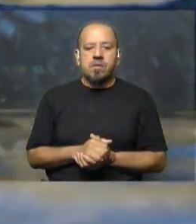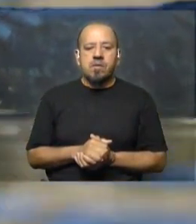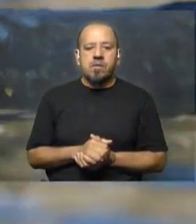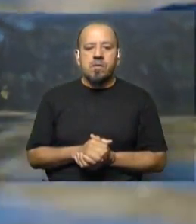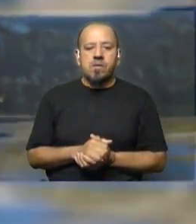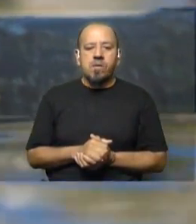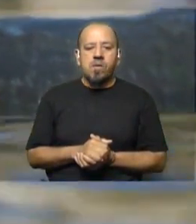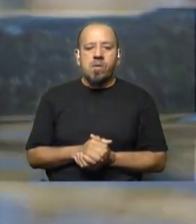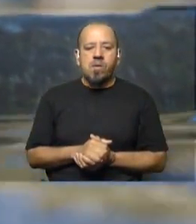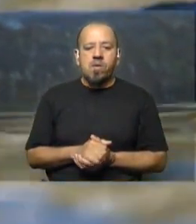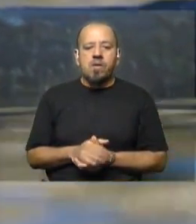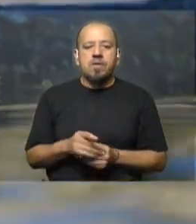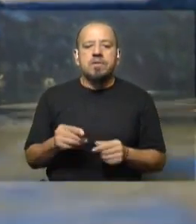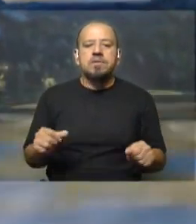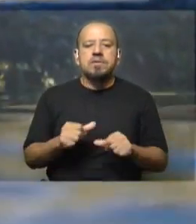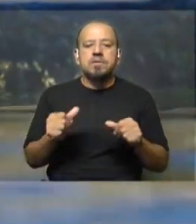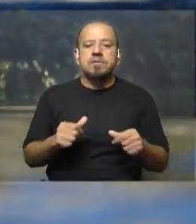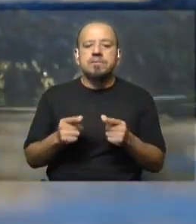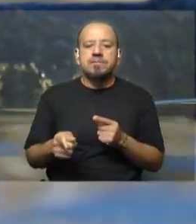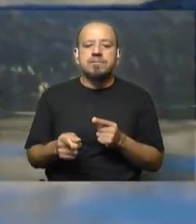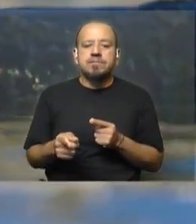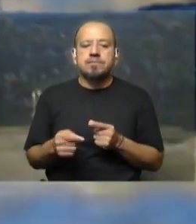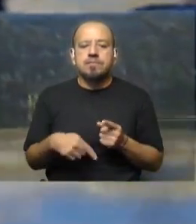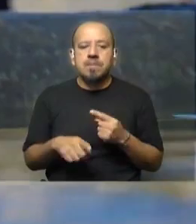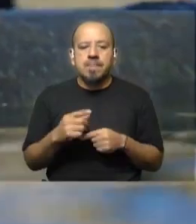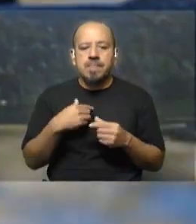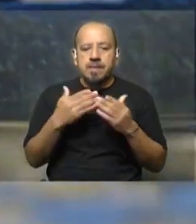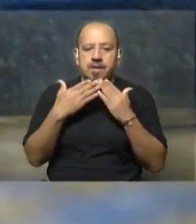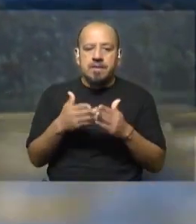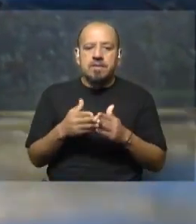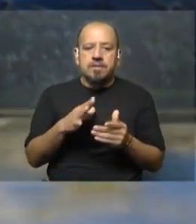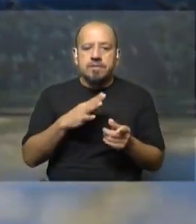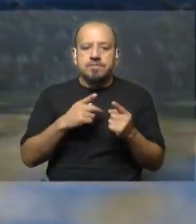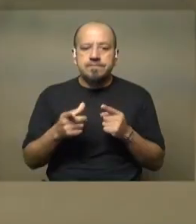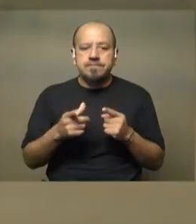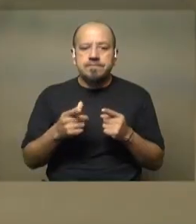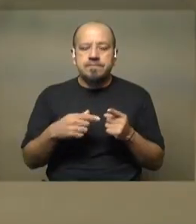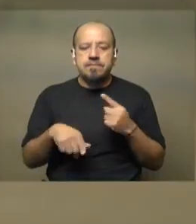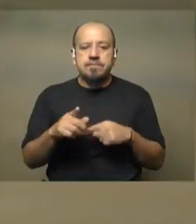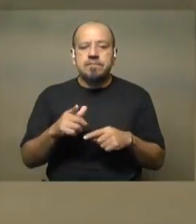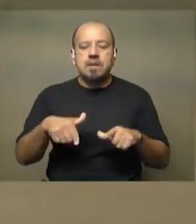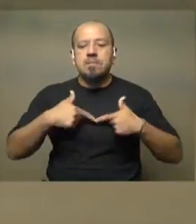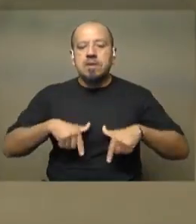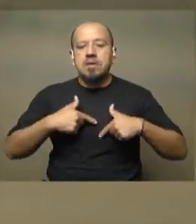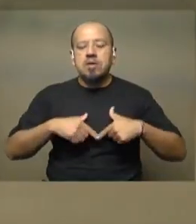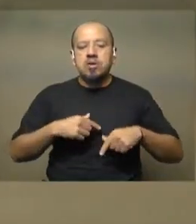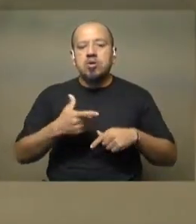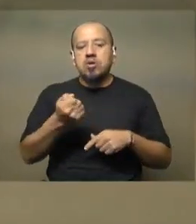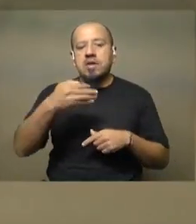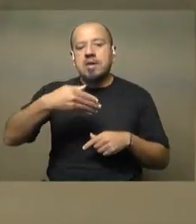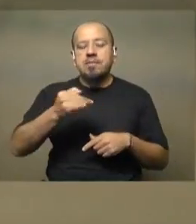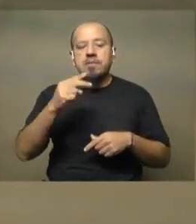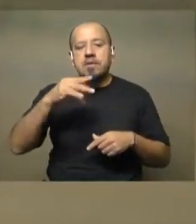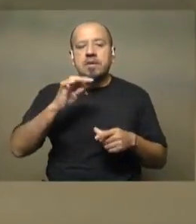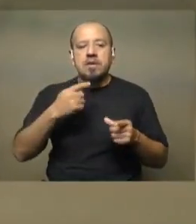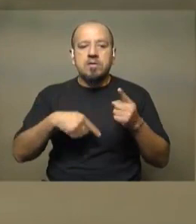Este estudio fue orientado hacia una pregunta concreta que tenía el Ministerio del Ambiente y, por lo tanto, los resultados